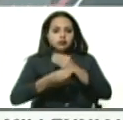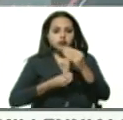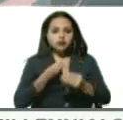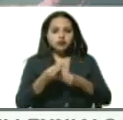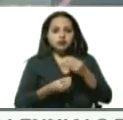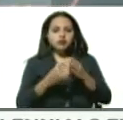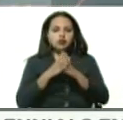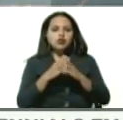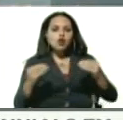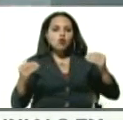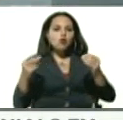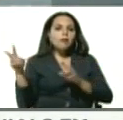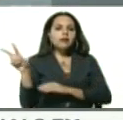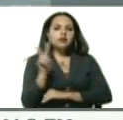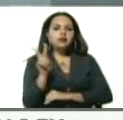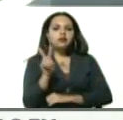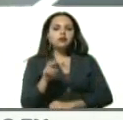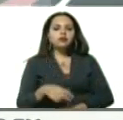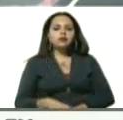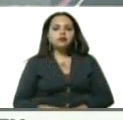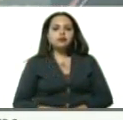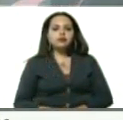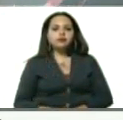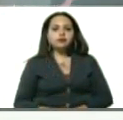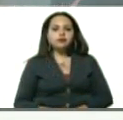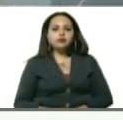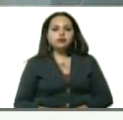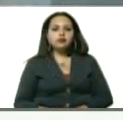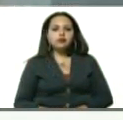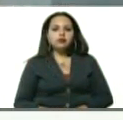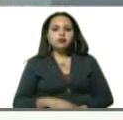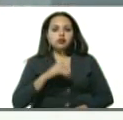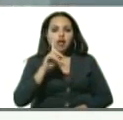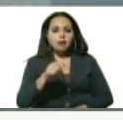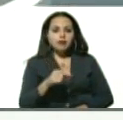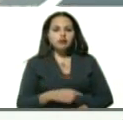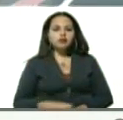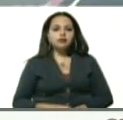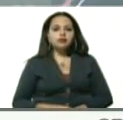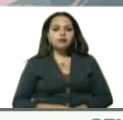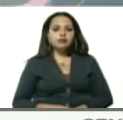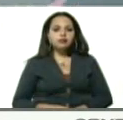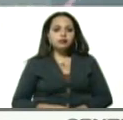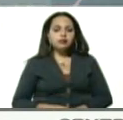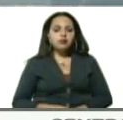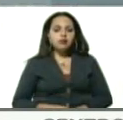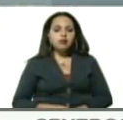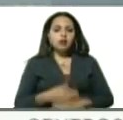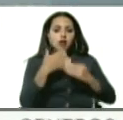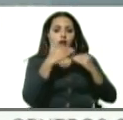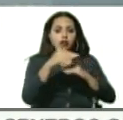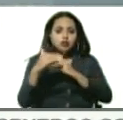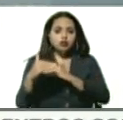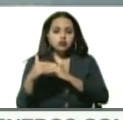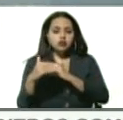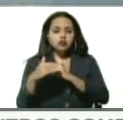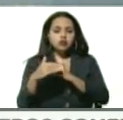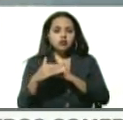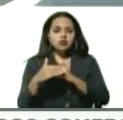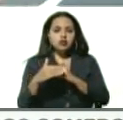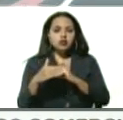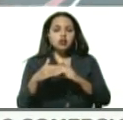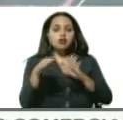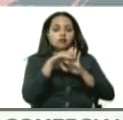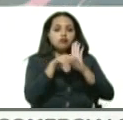todo el territorio nacional, además de las medidas adicionales que se tomaron en 10 estados en el país.